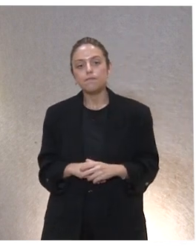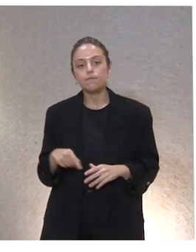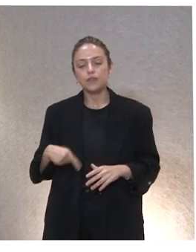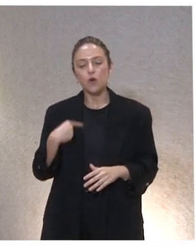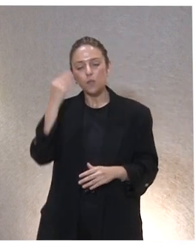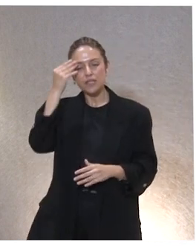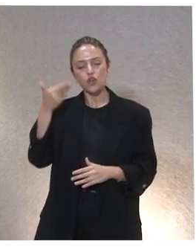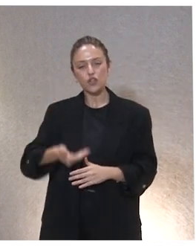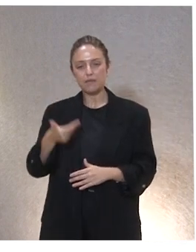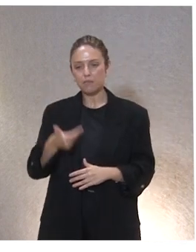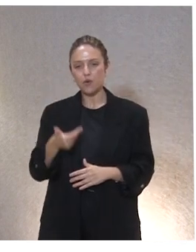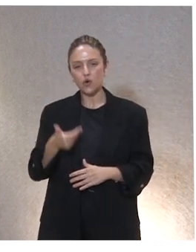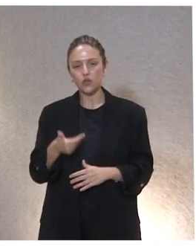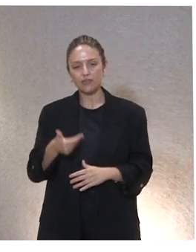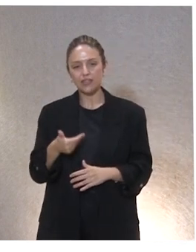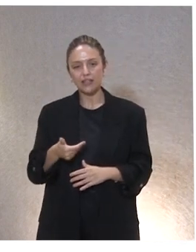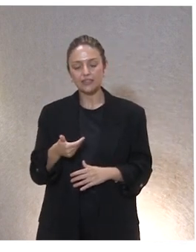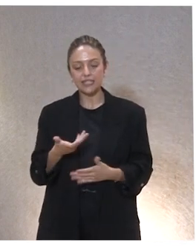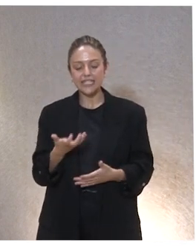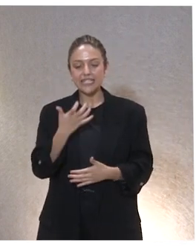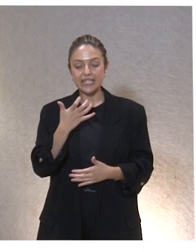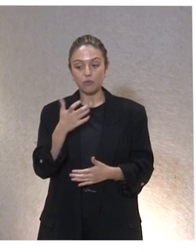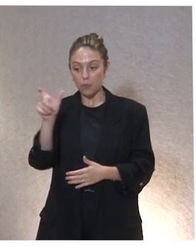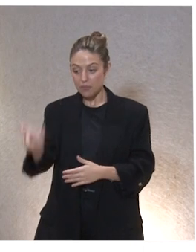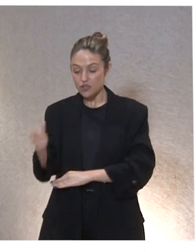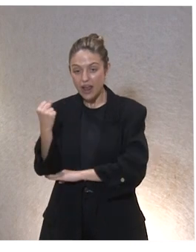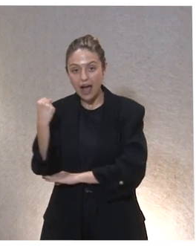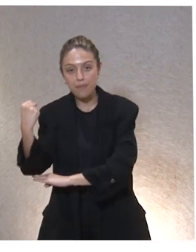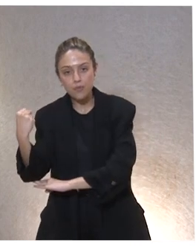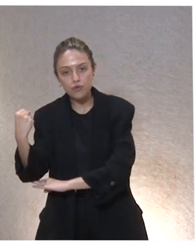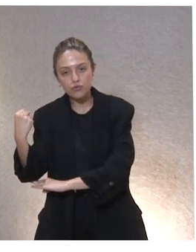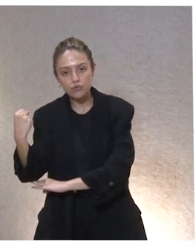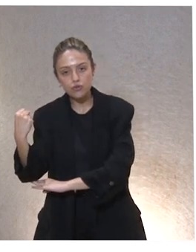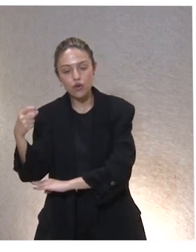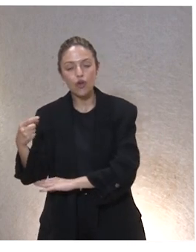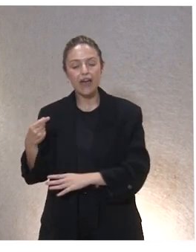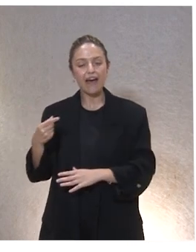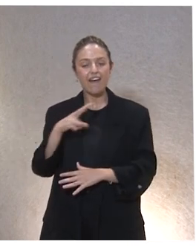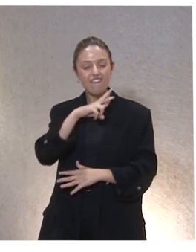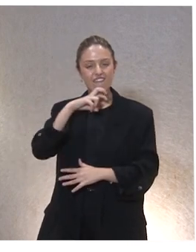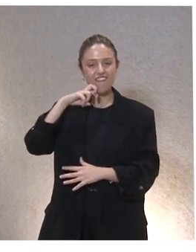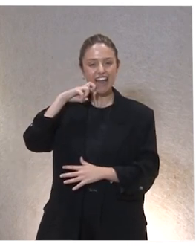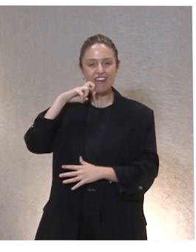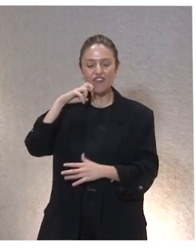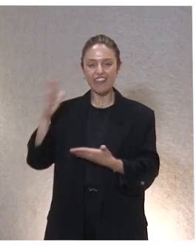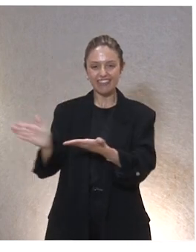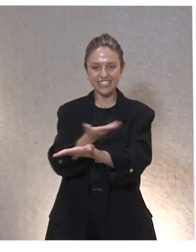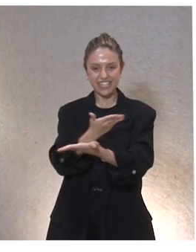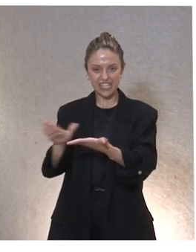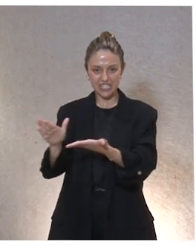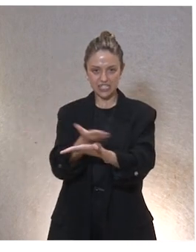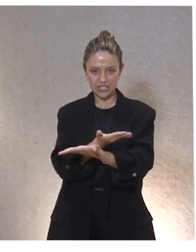importantísima cuando estamos dando apoyo a las personas que es la virtud de discernir algo que no hacen los robots